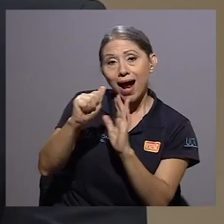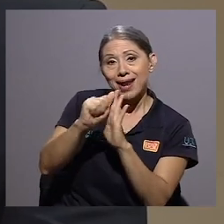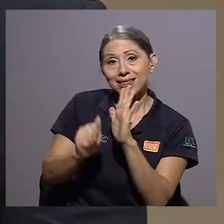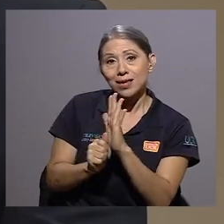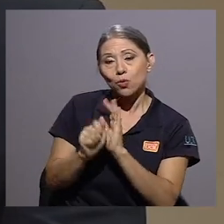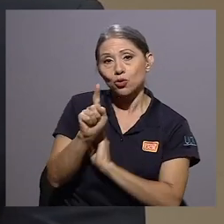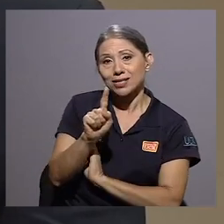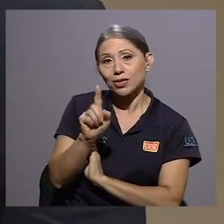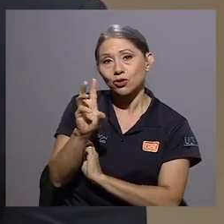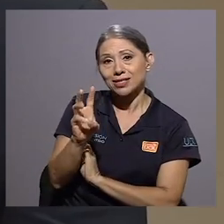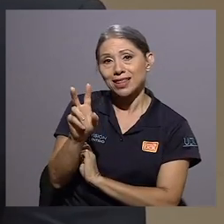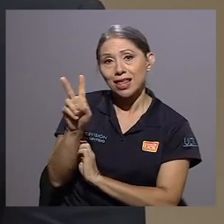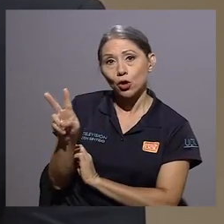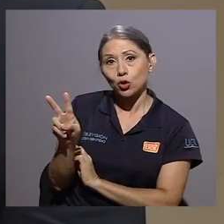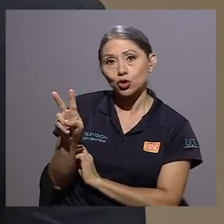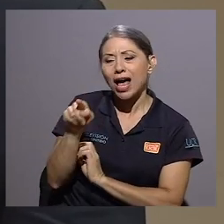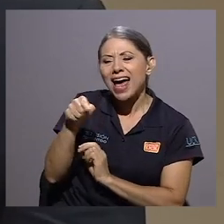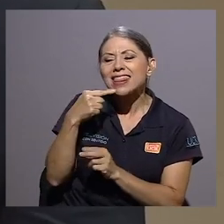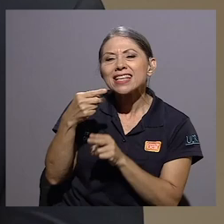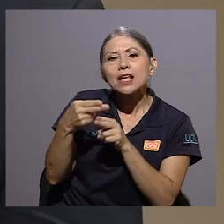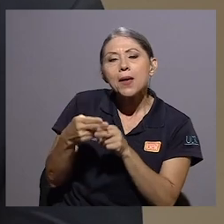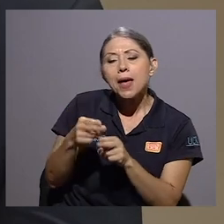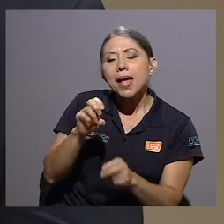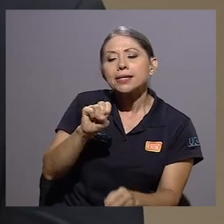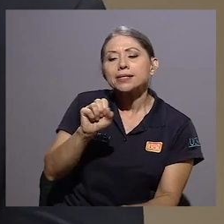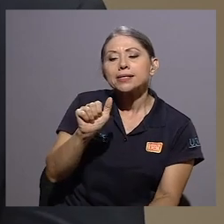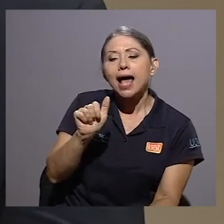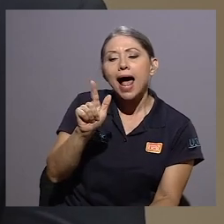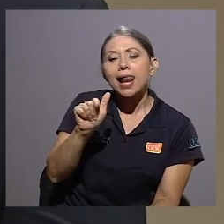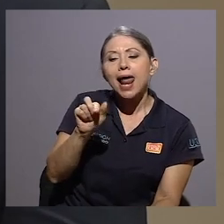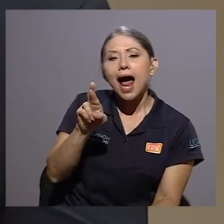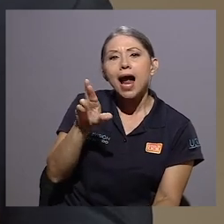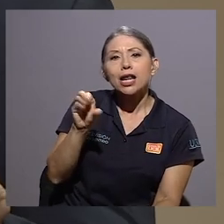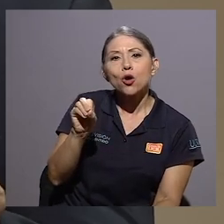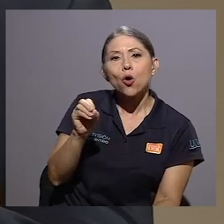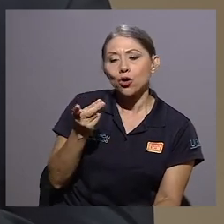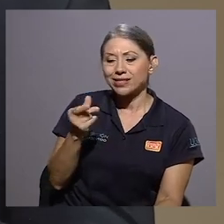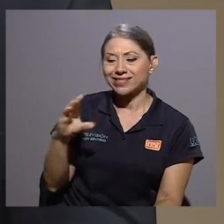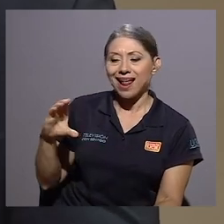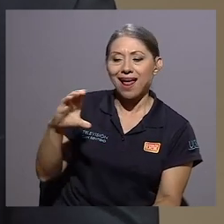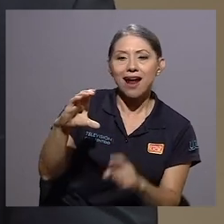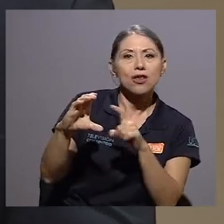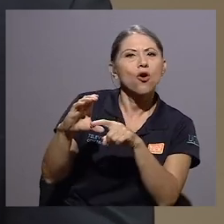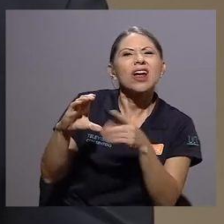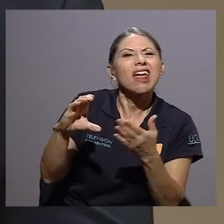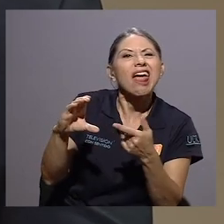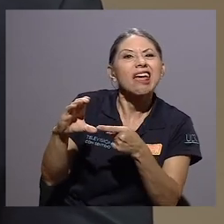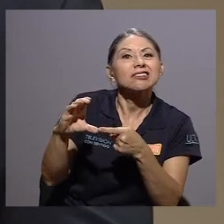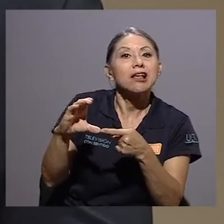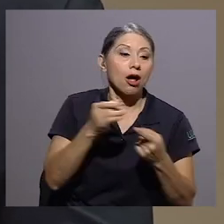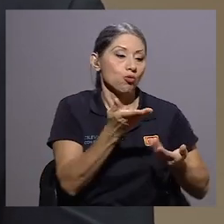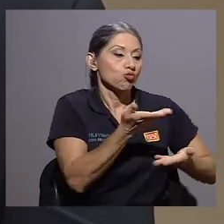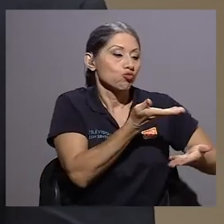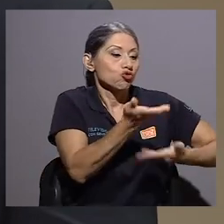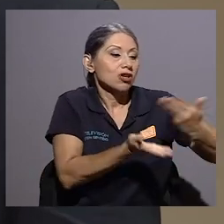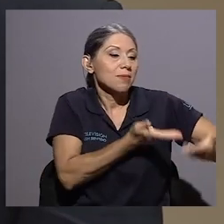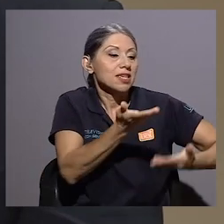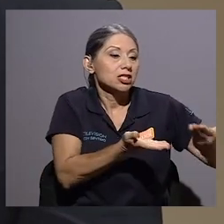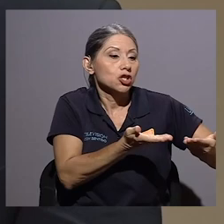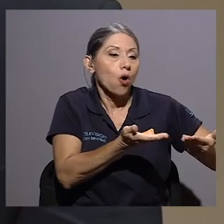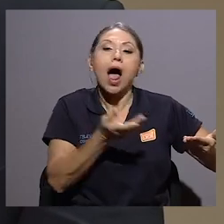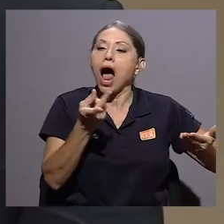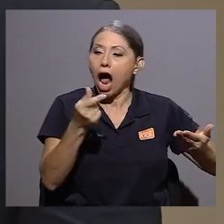trabajo en el artículo 162 y leemos que es salario, salario es una contraprestación por un servicio